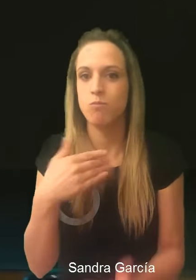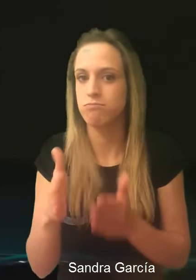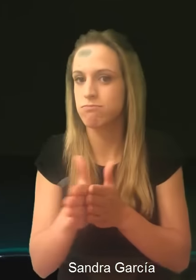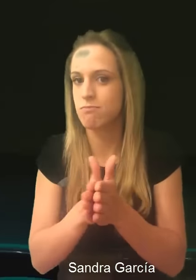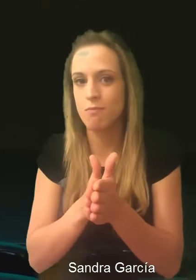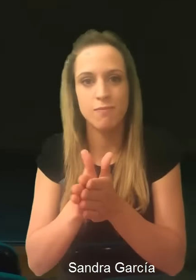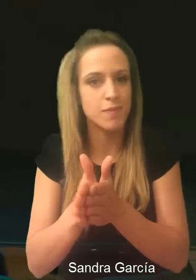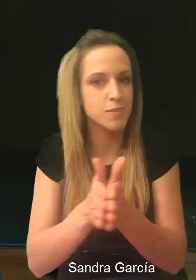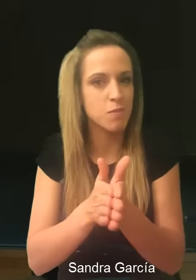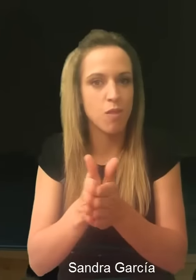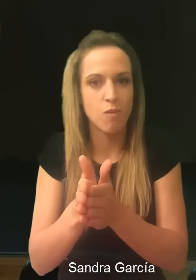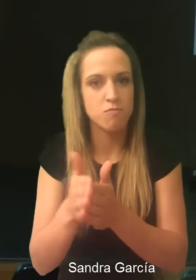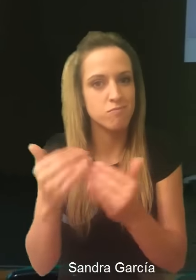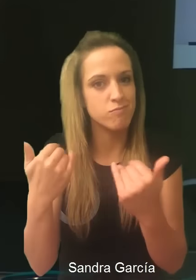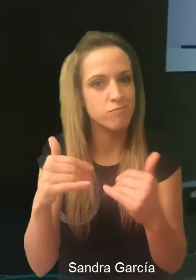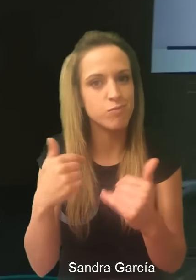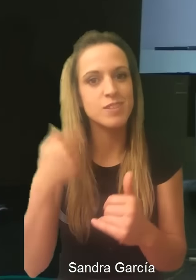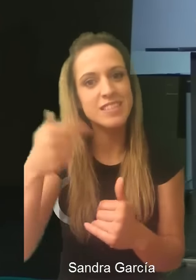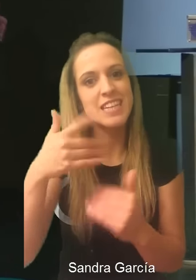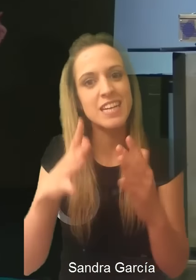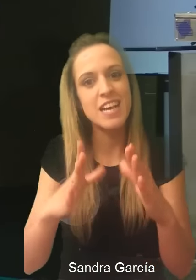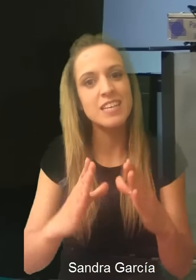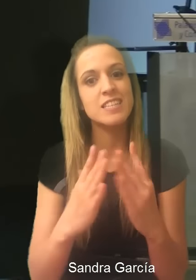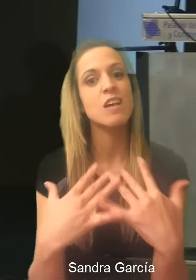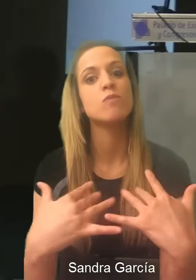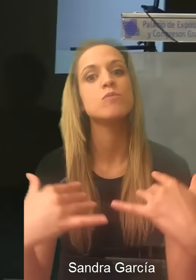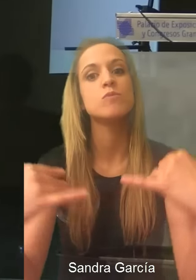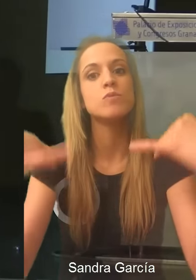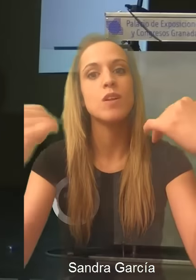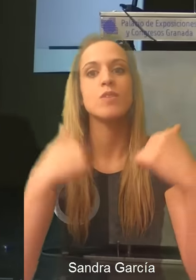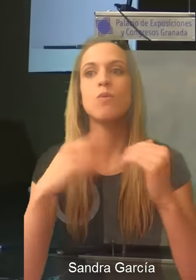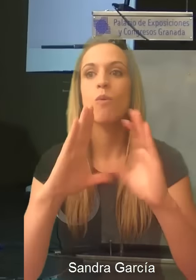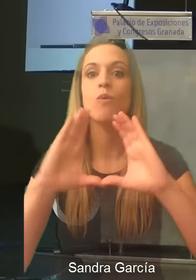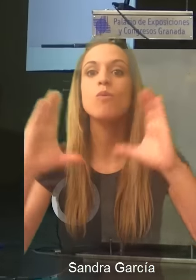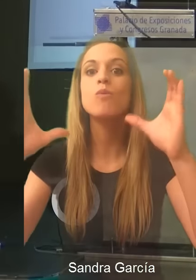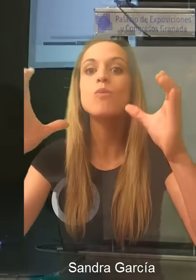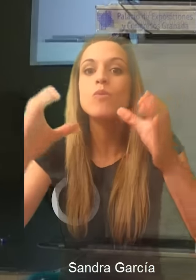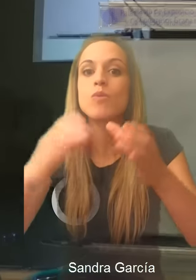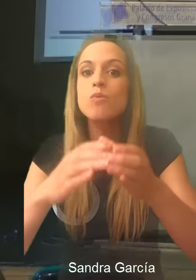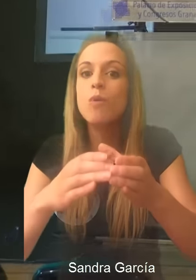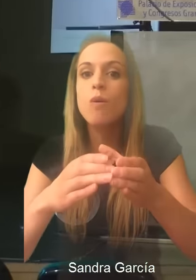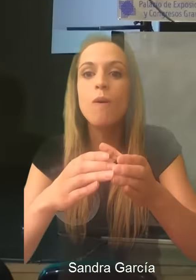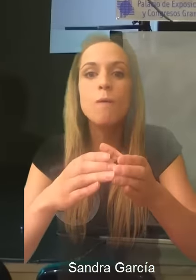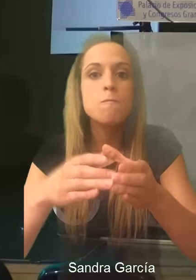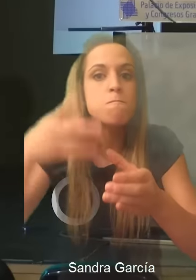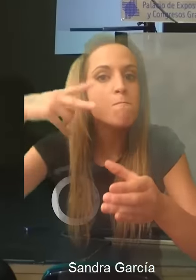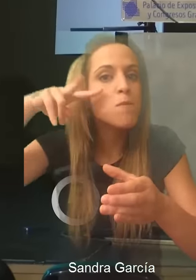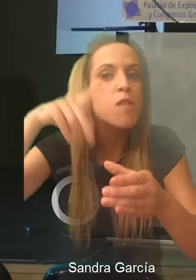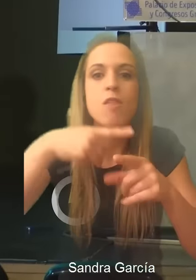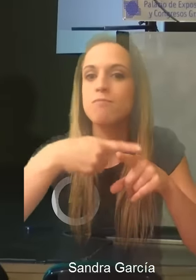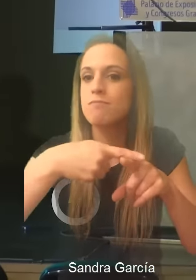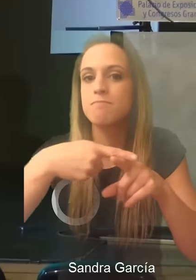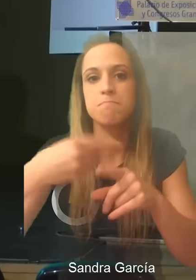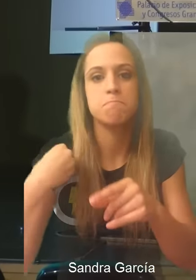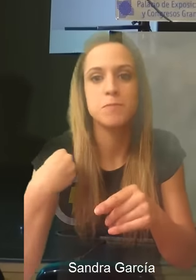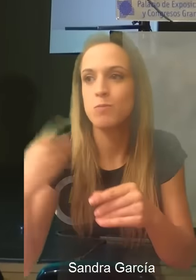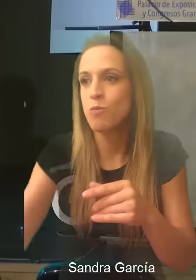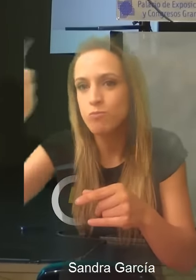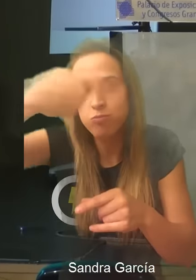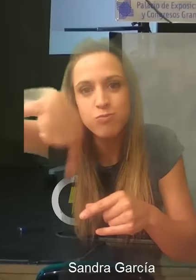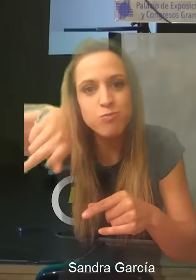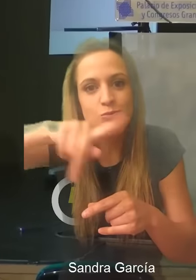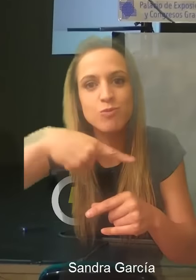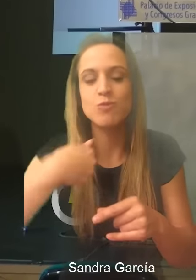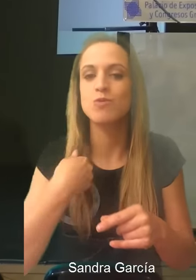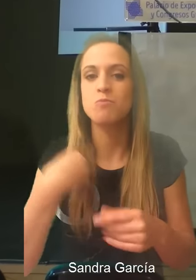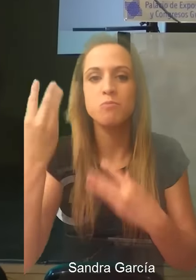De verdad, esto es motivador estar aquí en esta sala con gente, con mi tribu, precisamente mi tribu, porque creo que compartimos